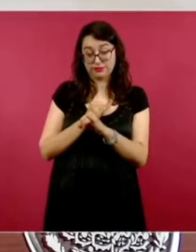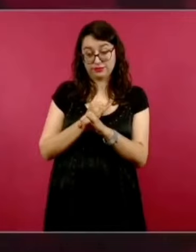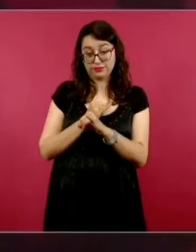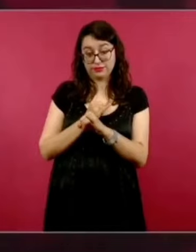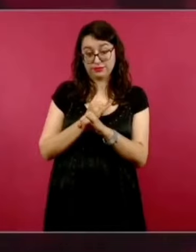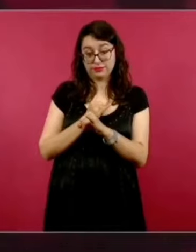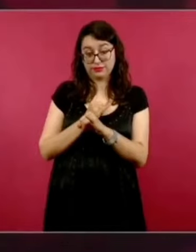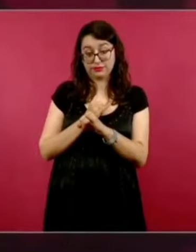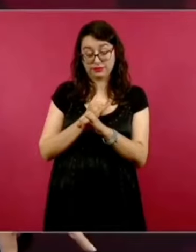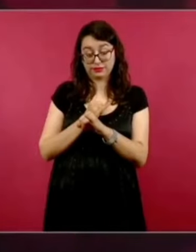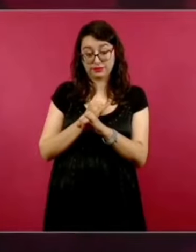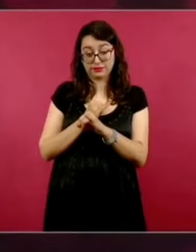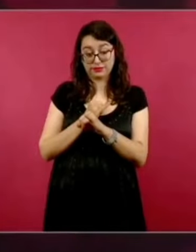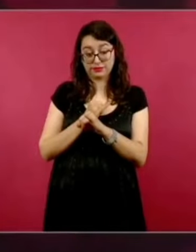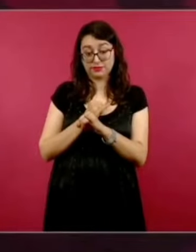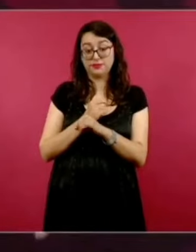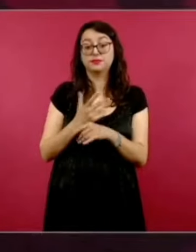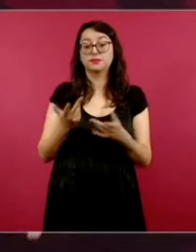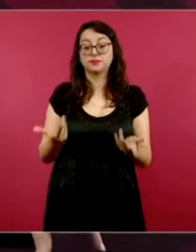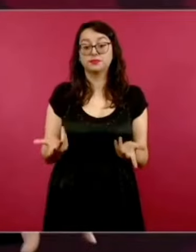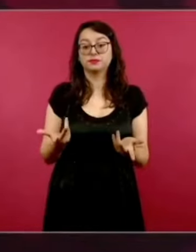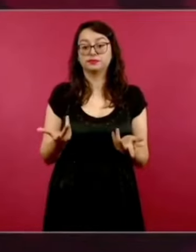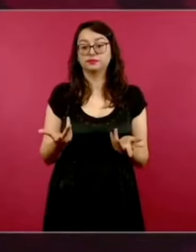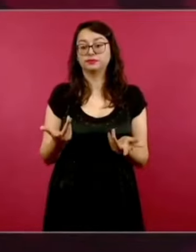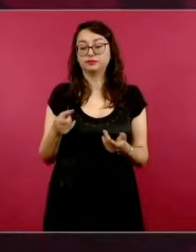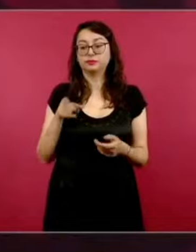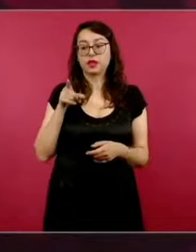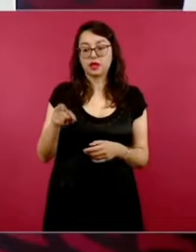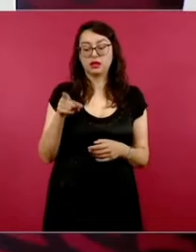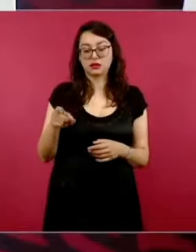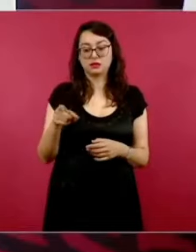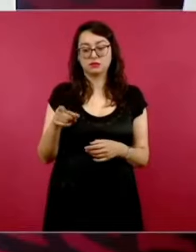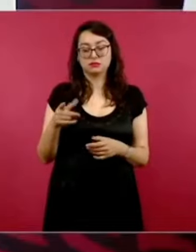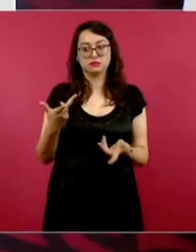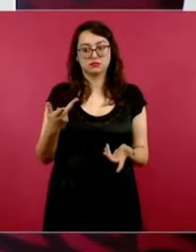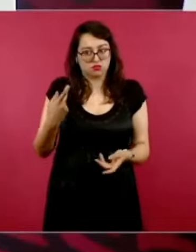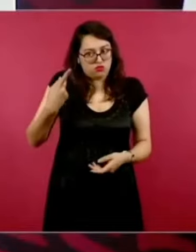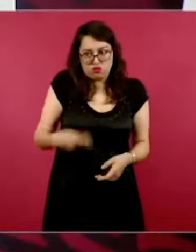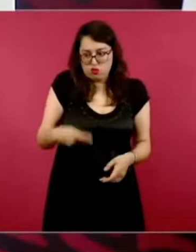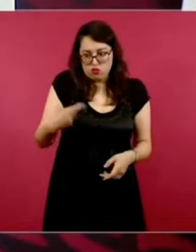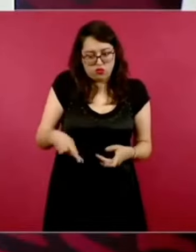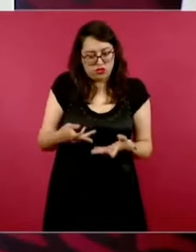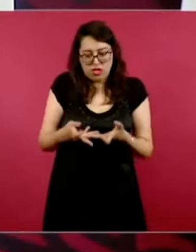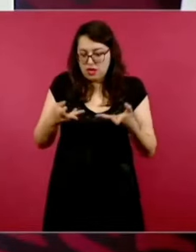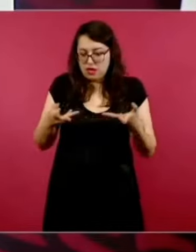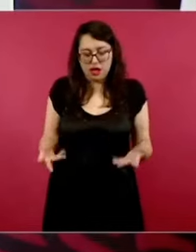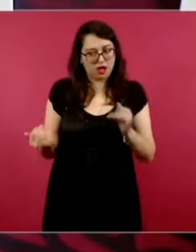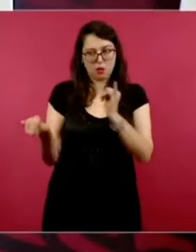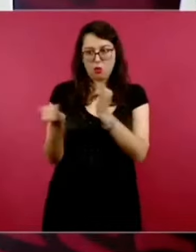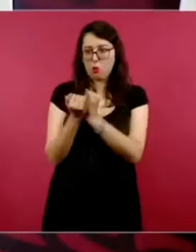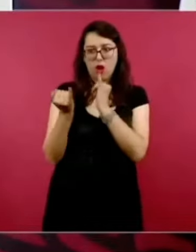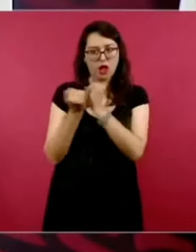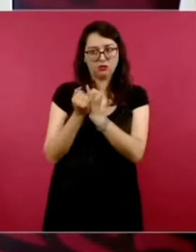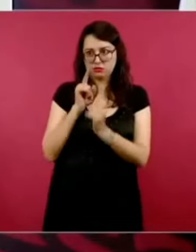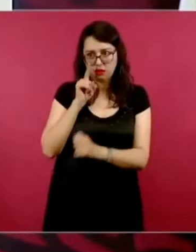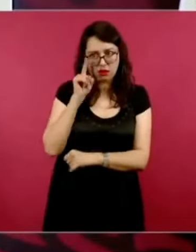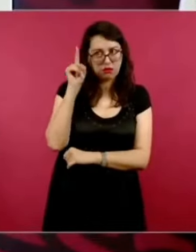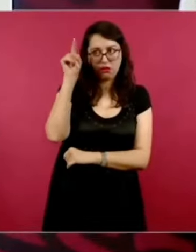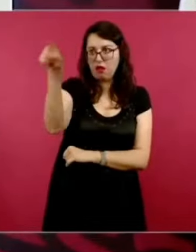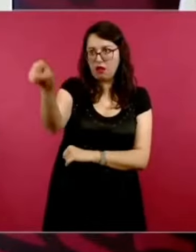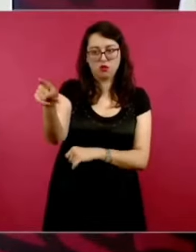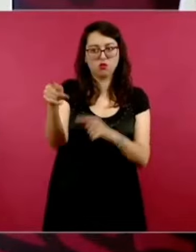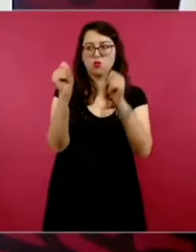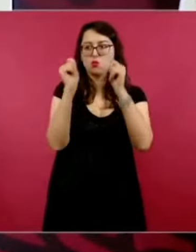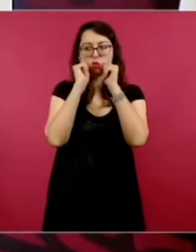que lo que